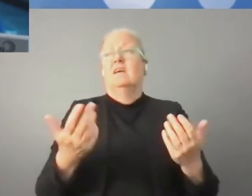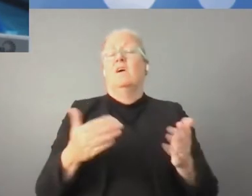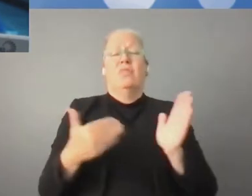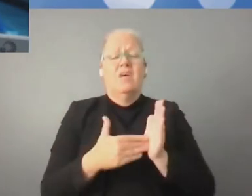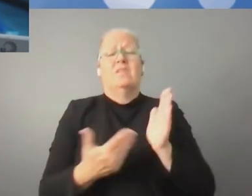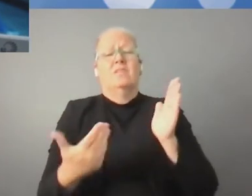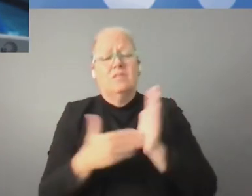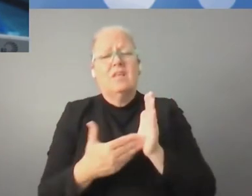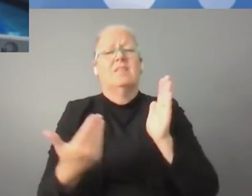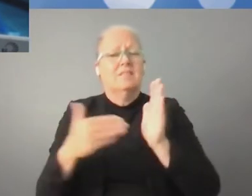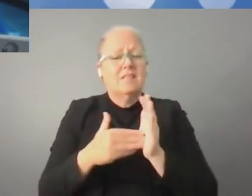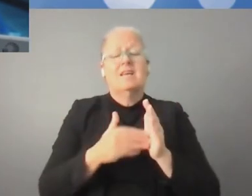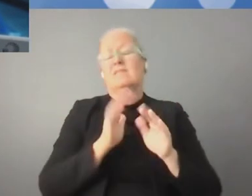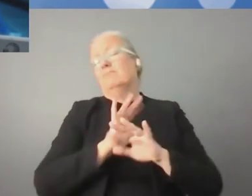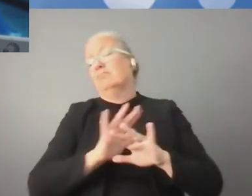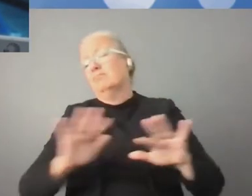STEM.